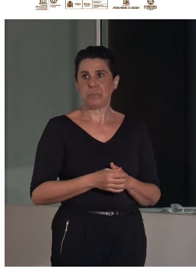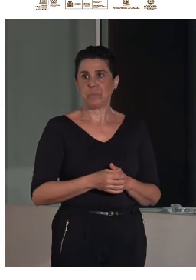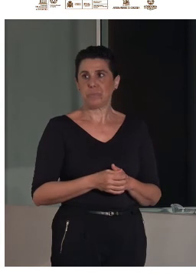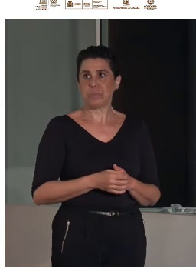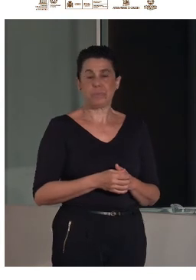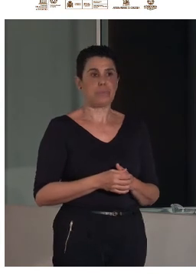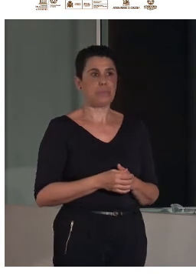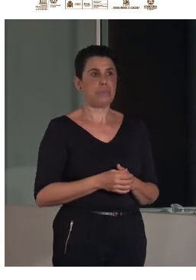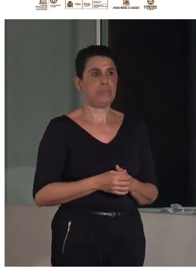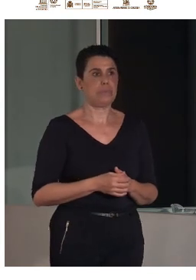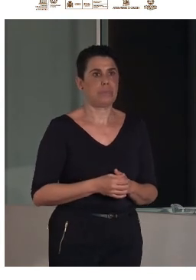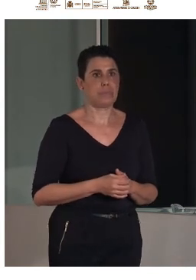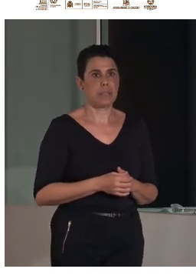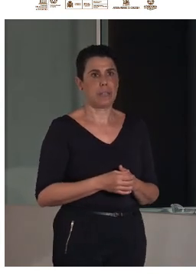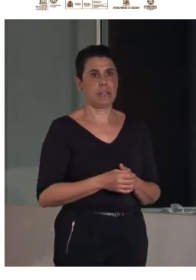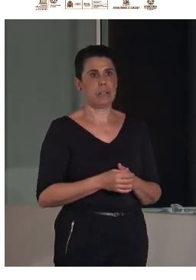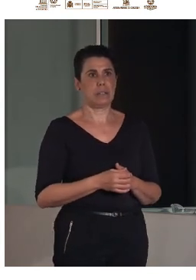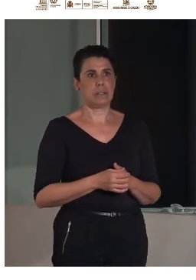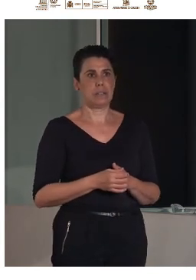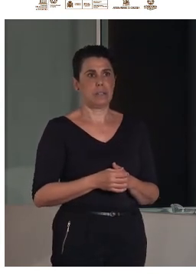por allí sí allá